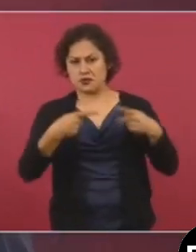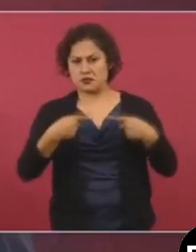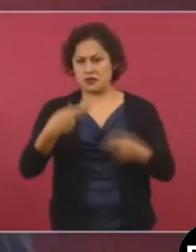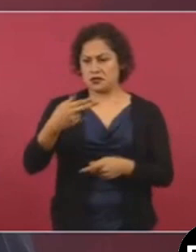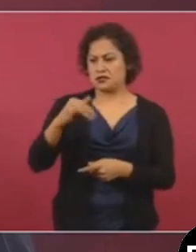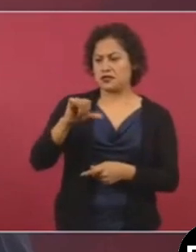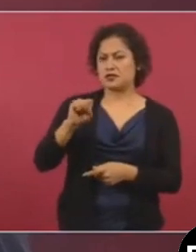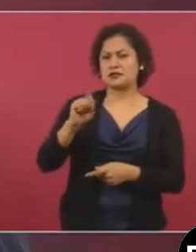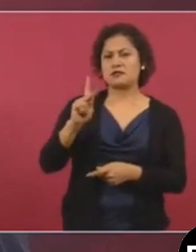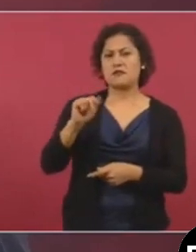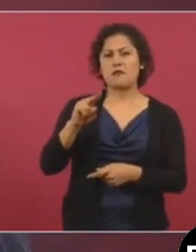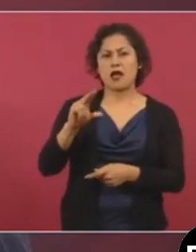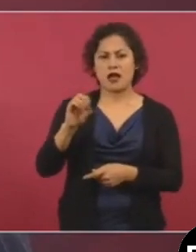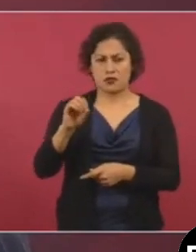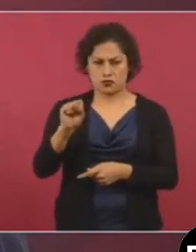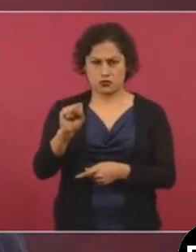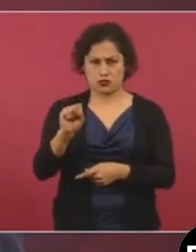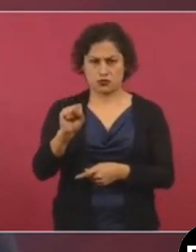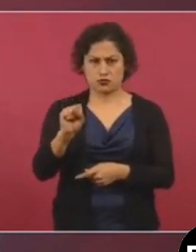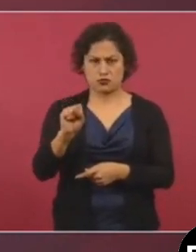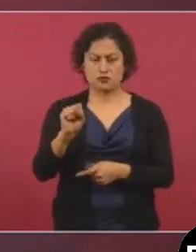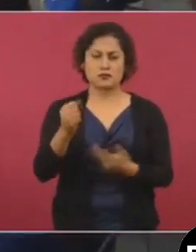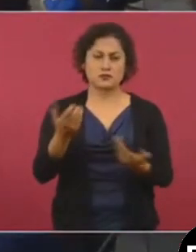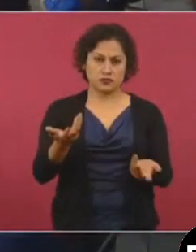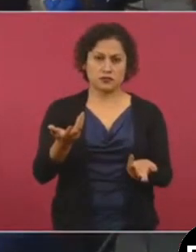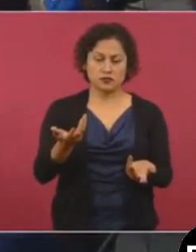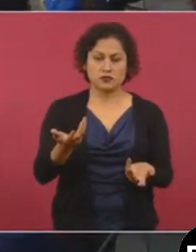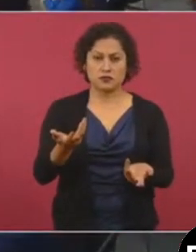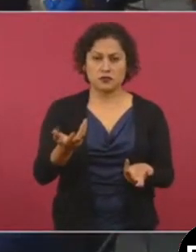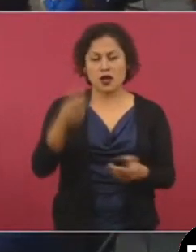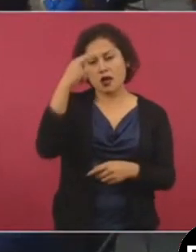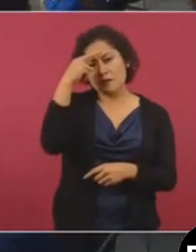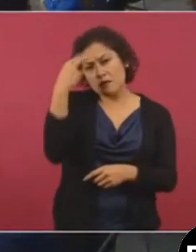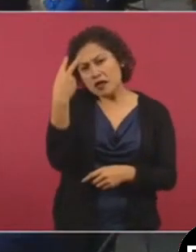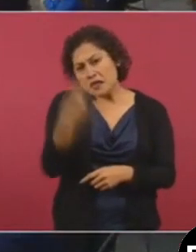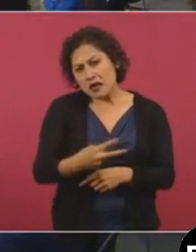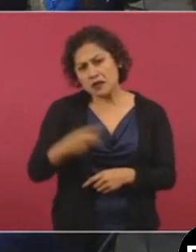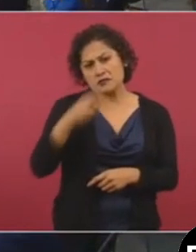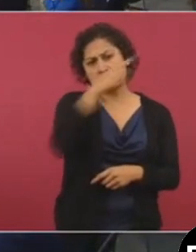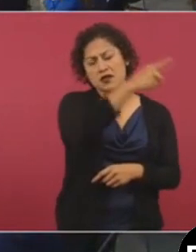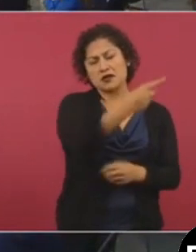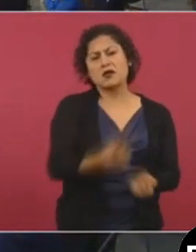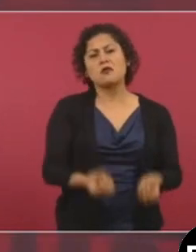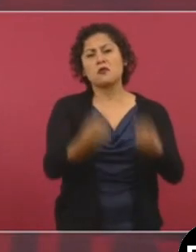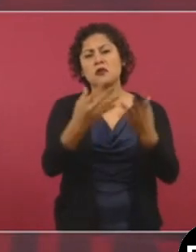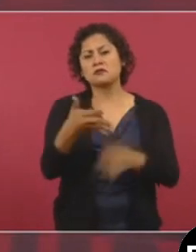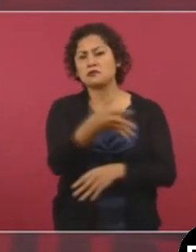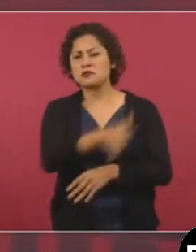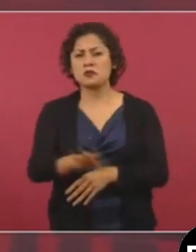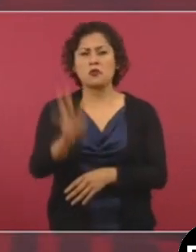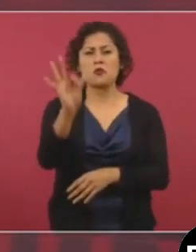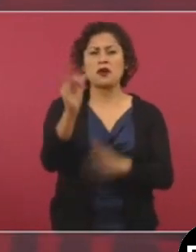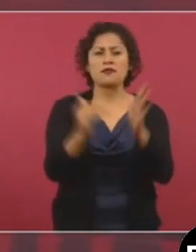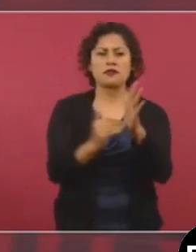sólo mexicanos son alrededor de 40 millones, nuestros